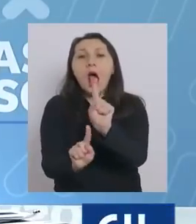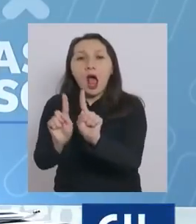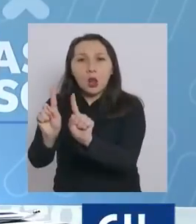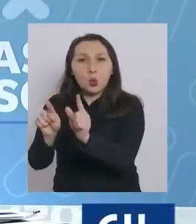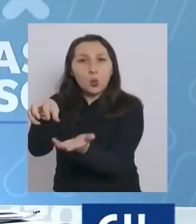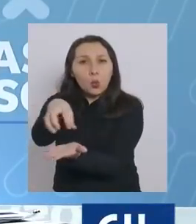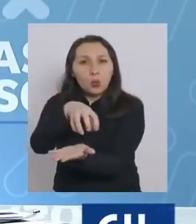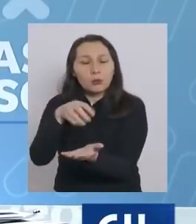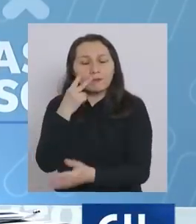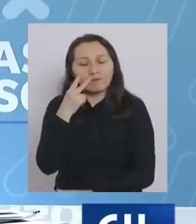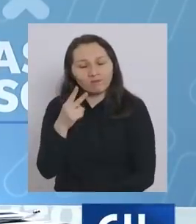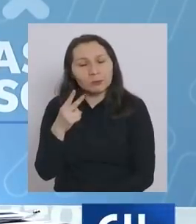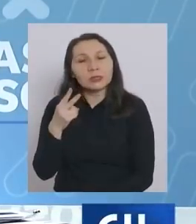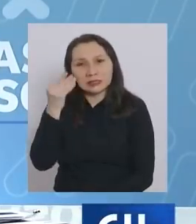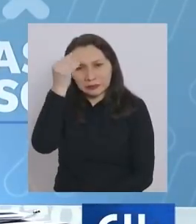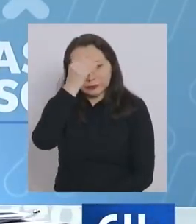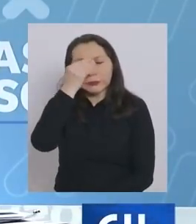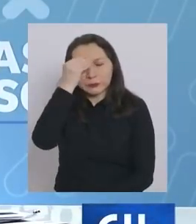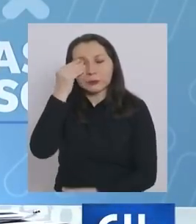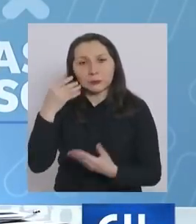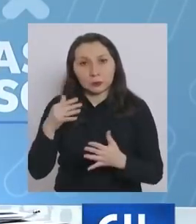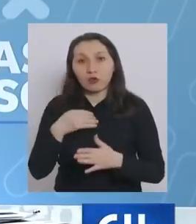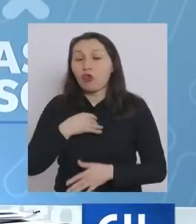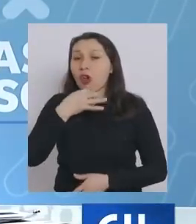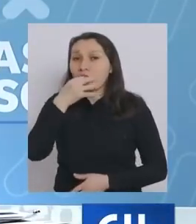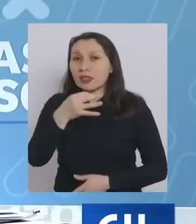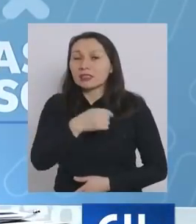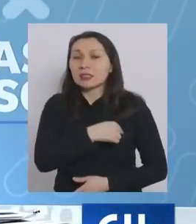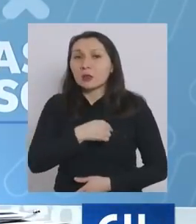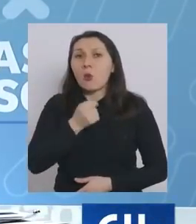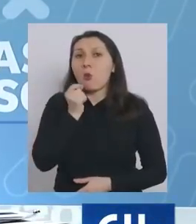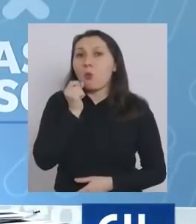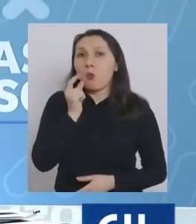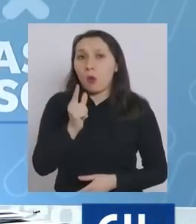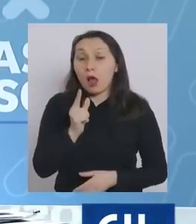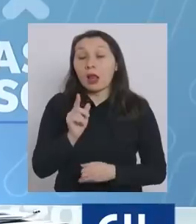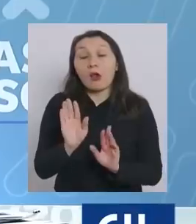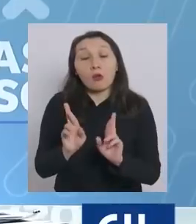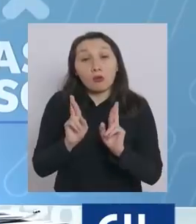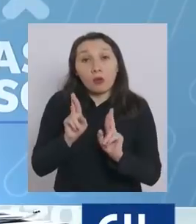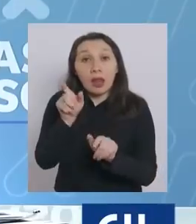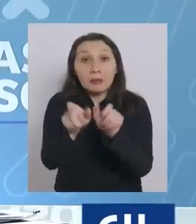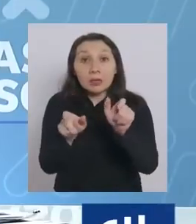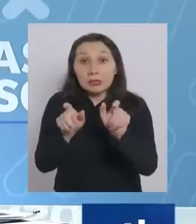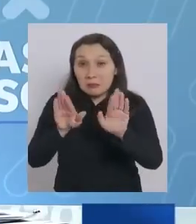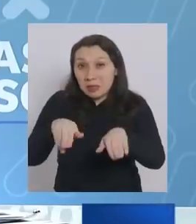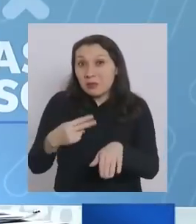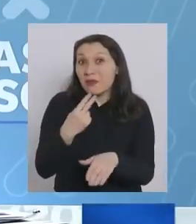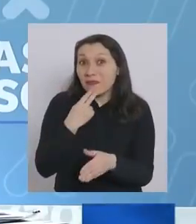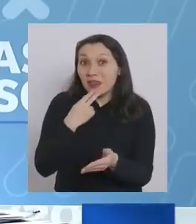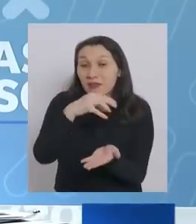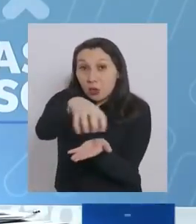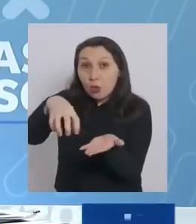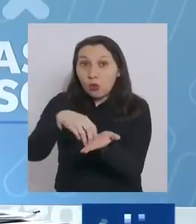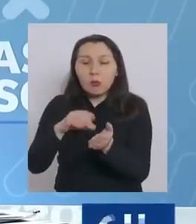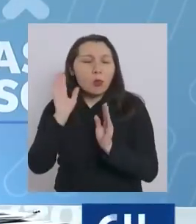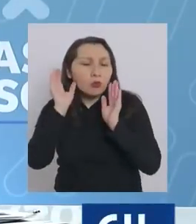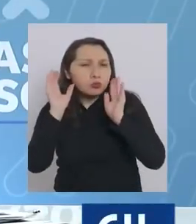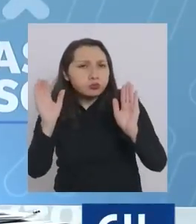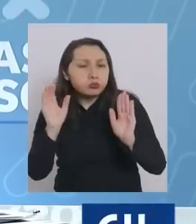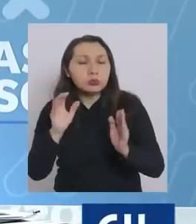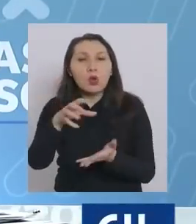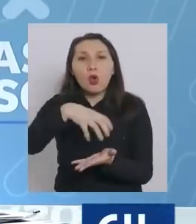comunas que nos preocupan profundamente y las voy a nombrar porque espero que haya gente de esas comunas que nos estén escuchando.